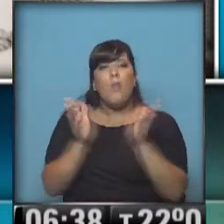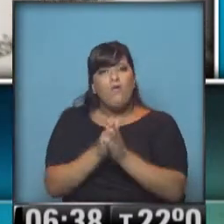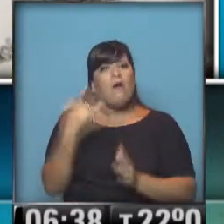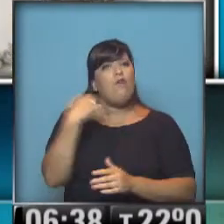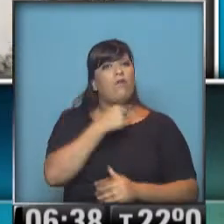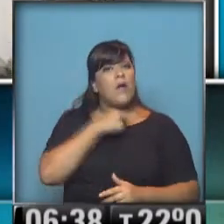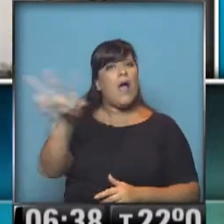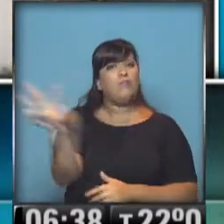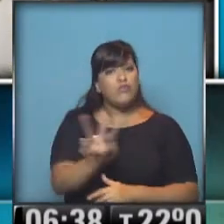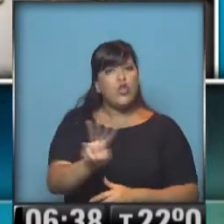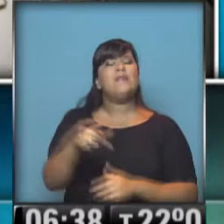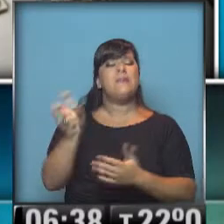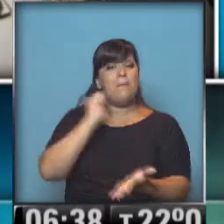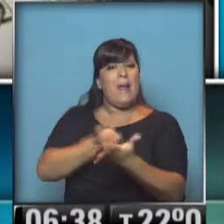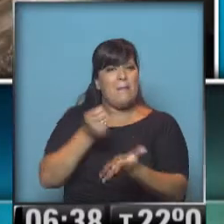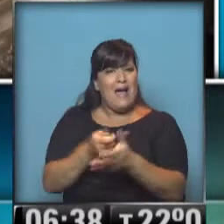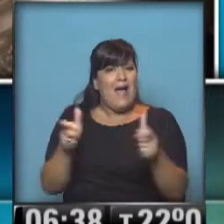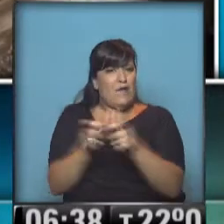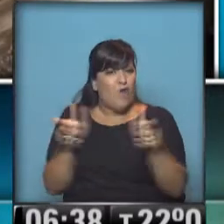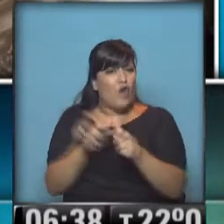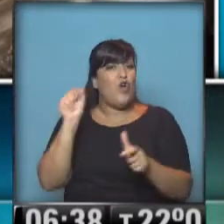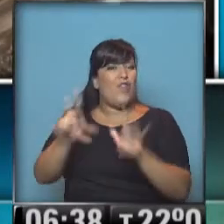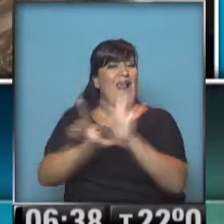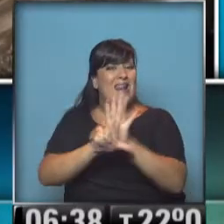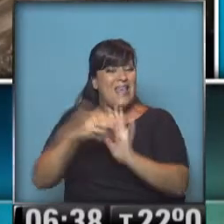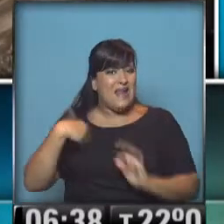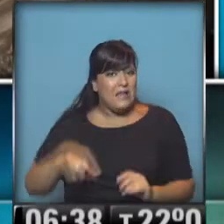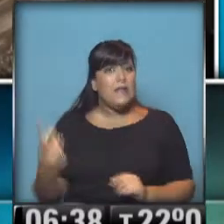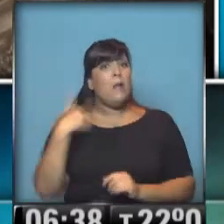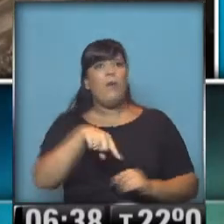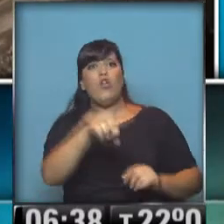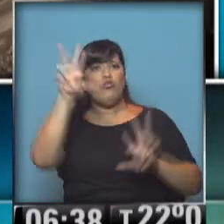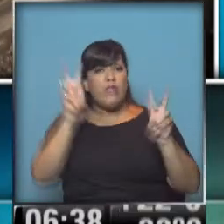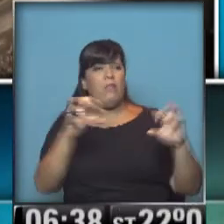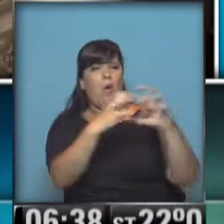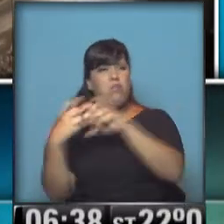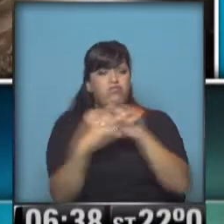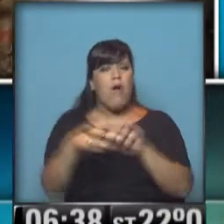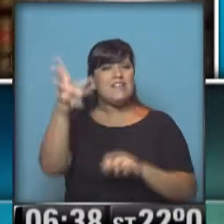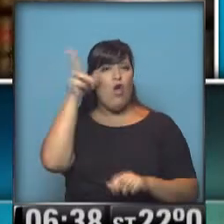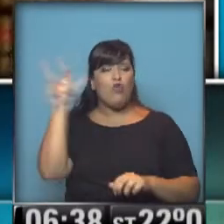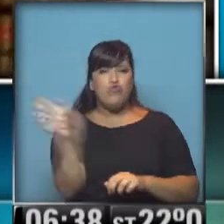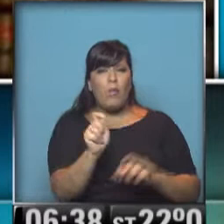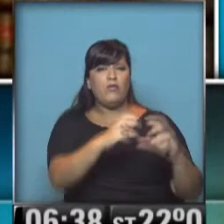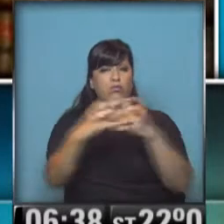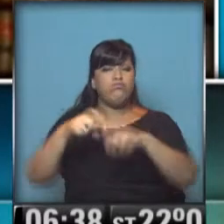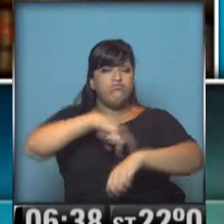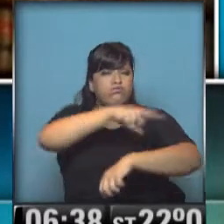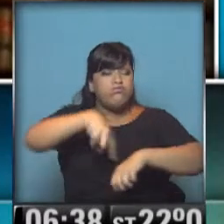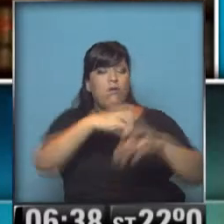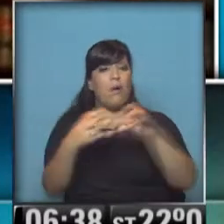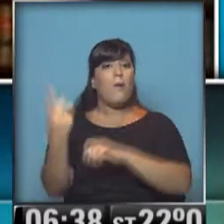los bonos de la deuda emitidos bajo ley argentina. Pese a que el tema se debate desde hace ocho meses, Griesa